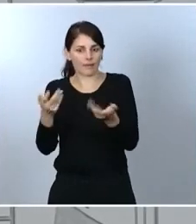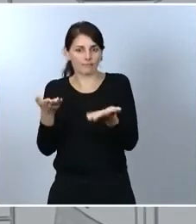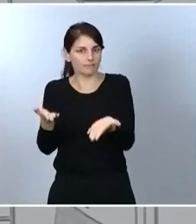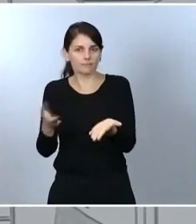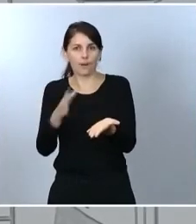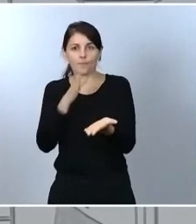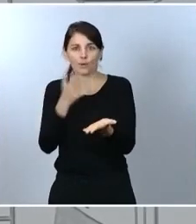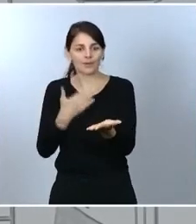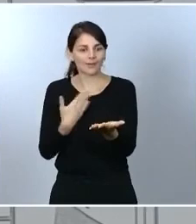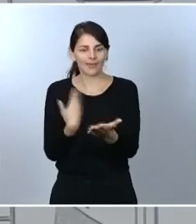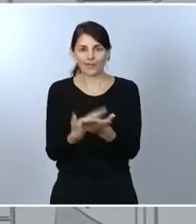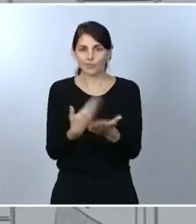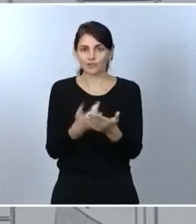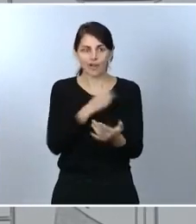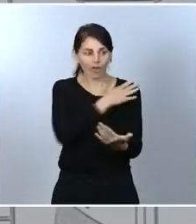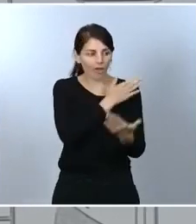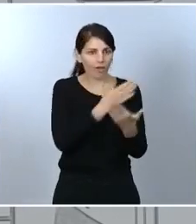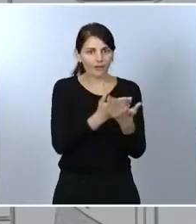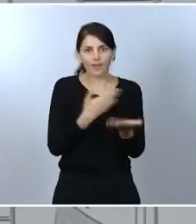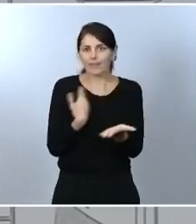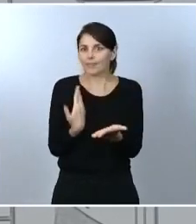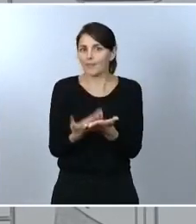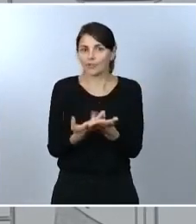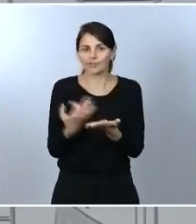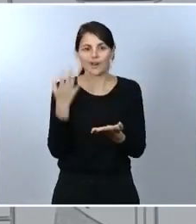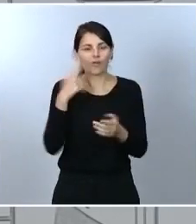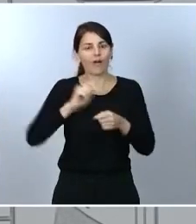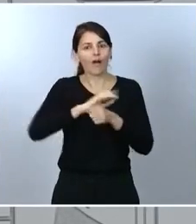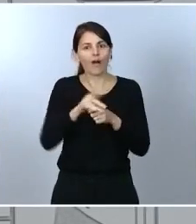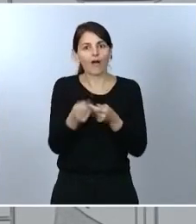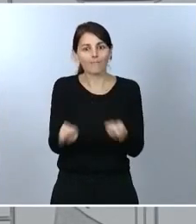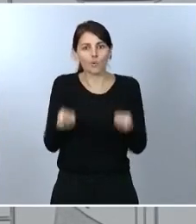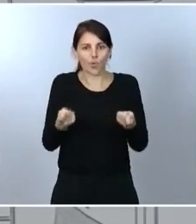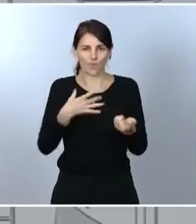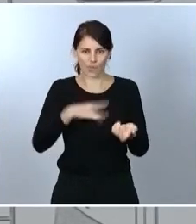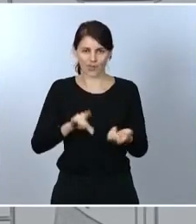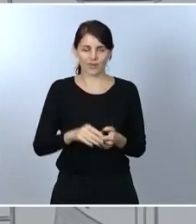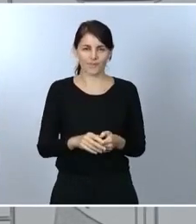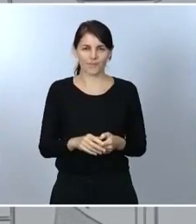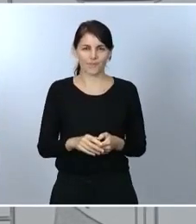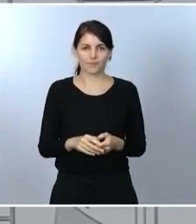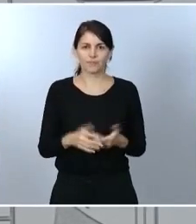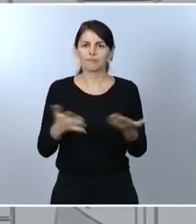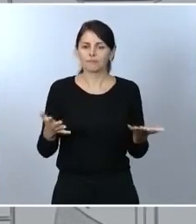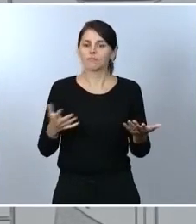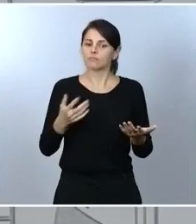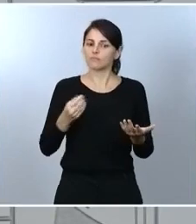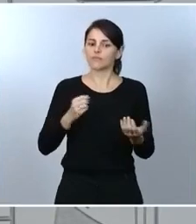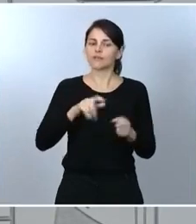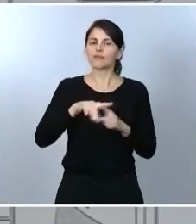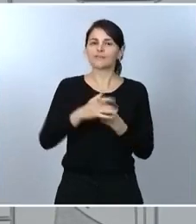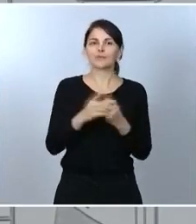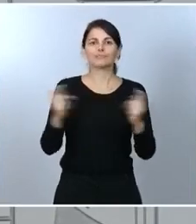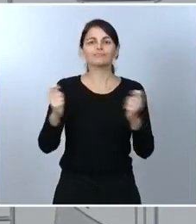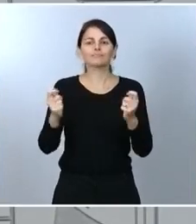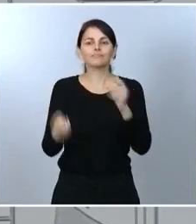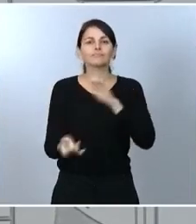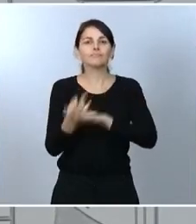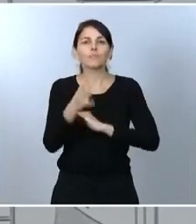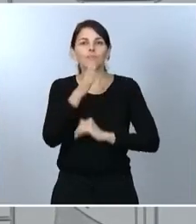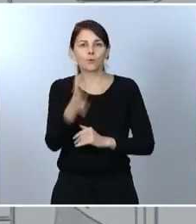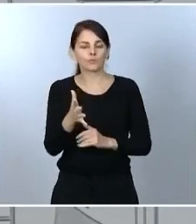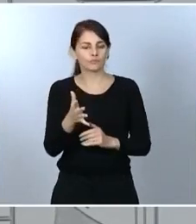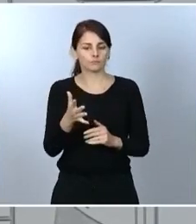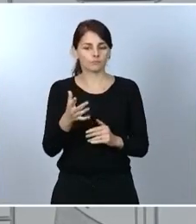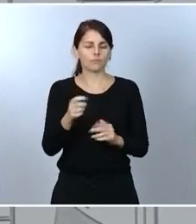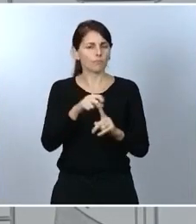contener y mantener a raya al virus. Lo hacemos, además, no solamente desde un punto de vista responsable, sino también de reconocimiento de la